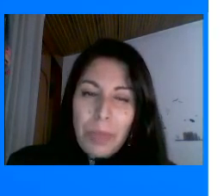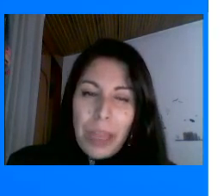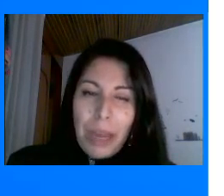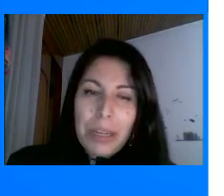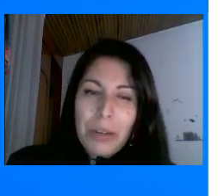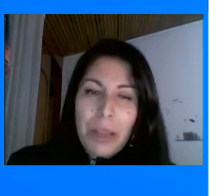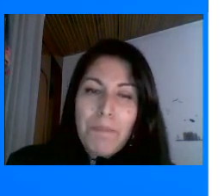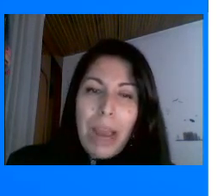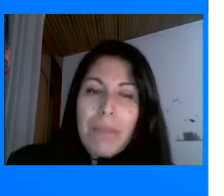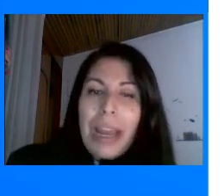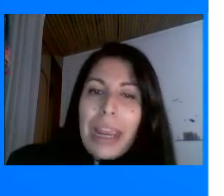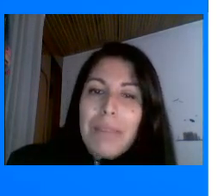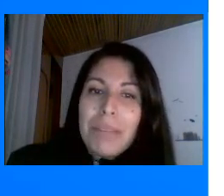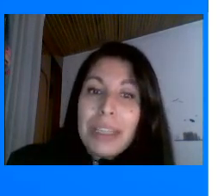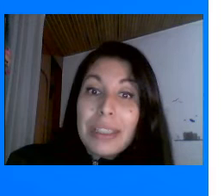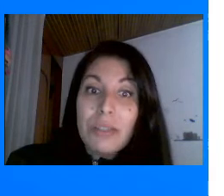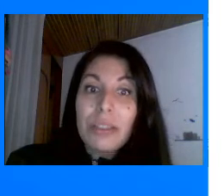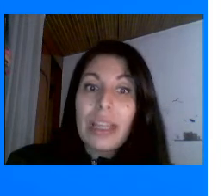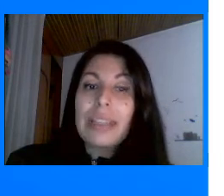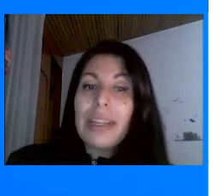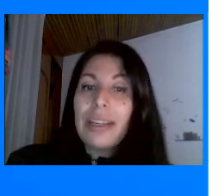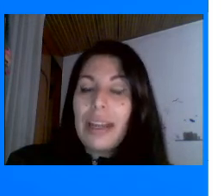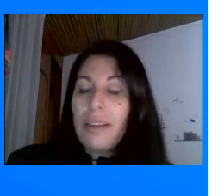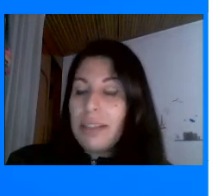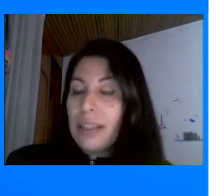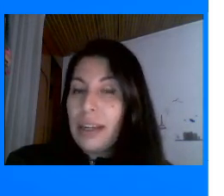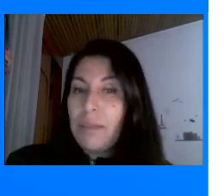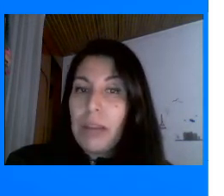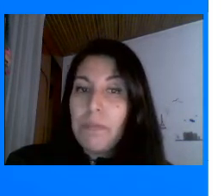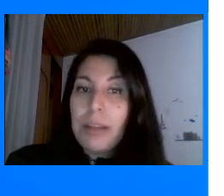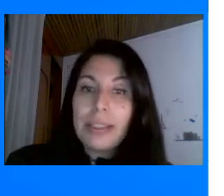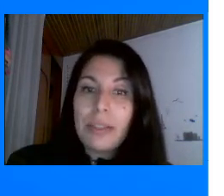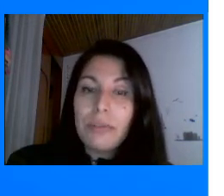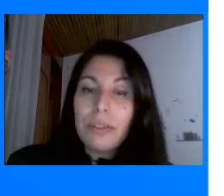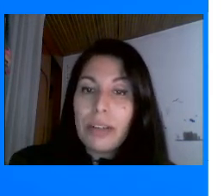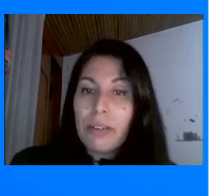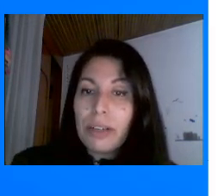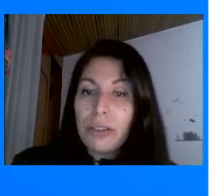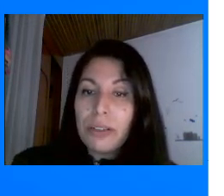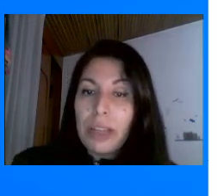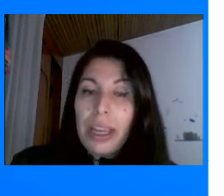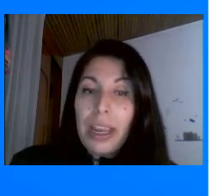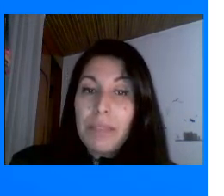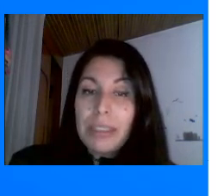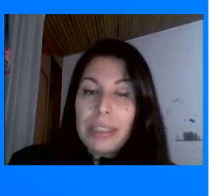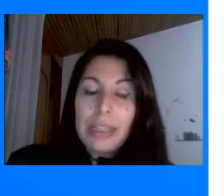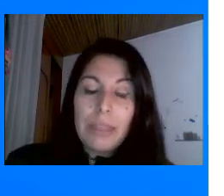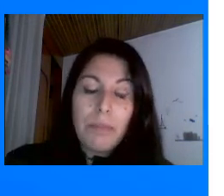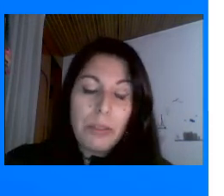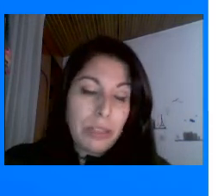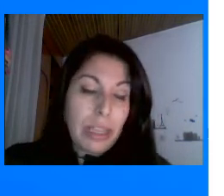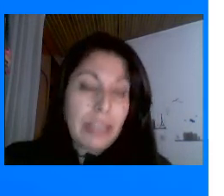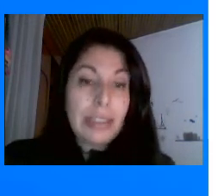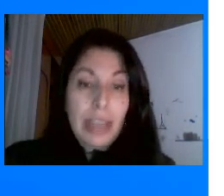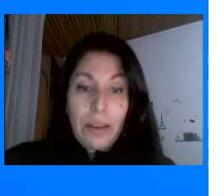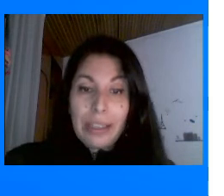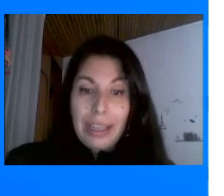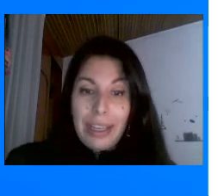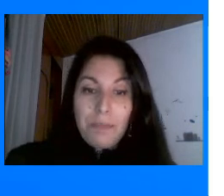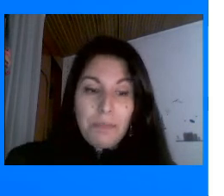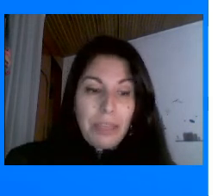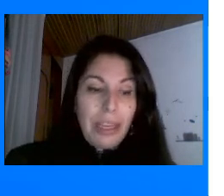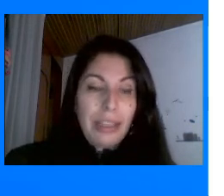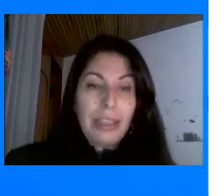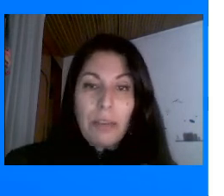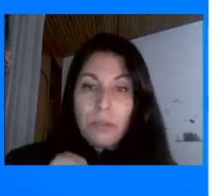nuestro Amigo de Paipa En bici Si ustedes quieren Ir a visitar A Paipa Y hacer unos recorridos En bicicleta Pues ustedes ya saben